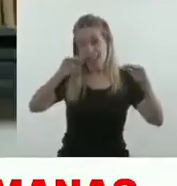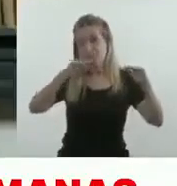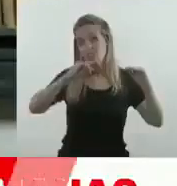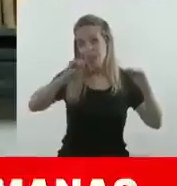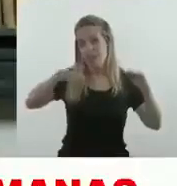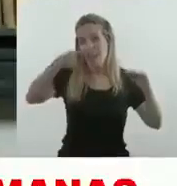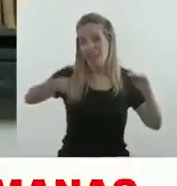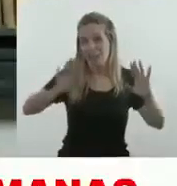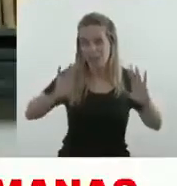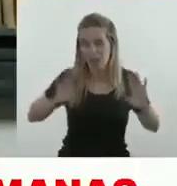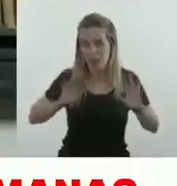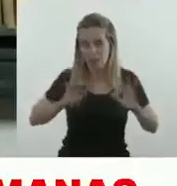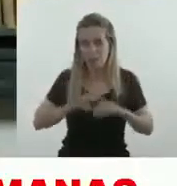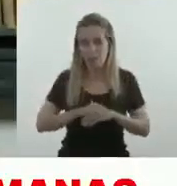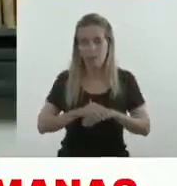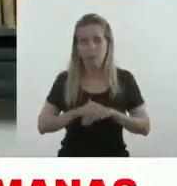viernes.